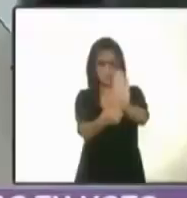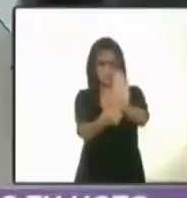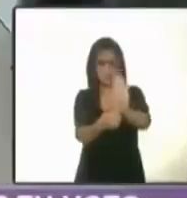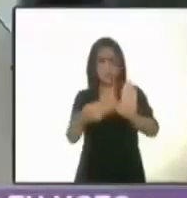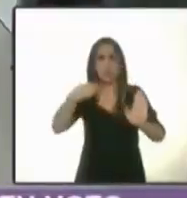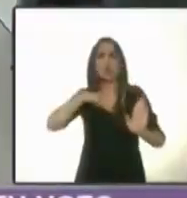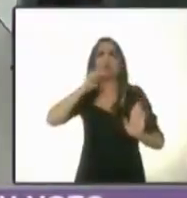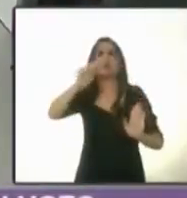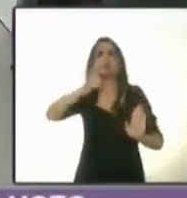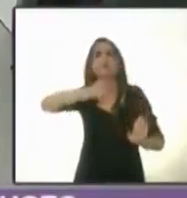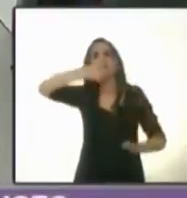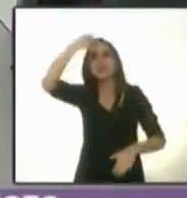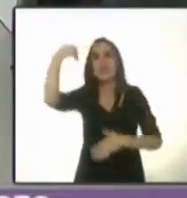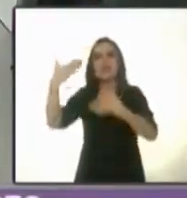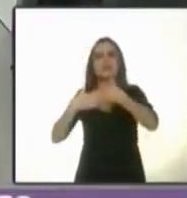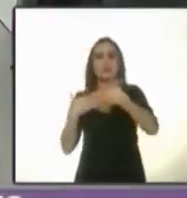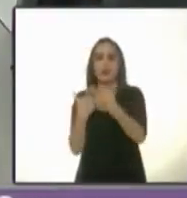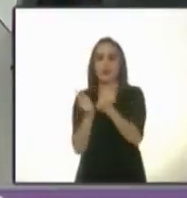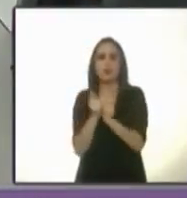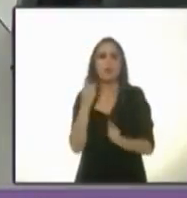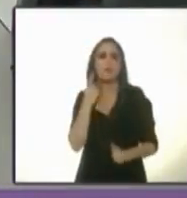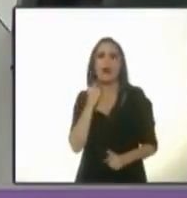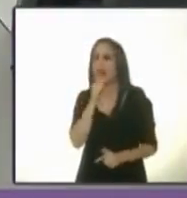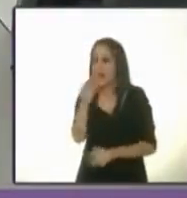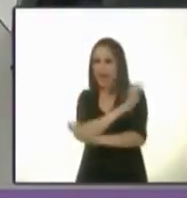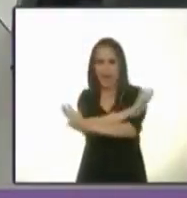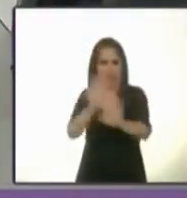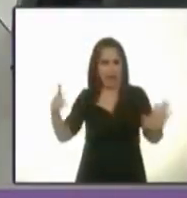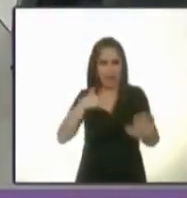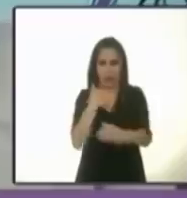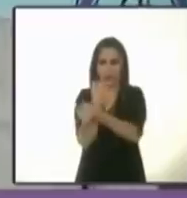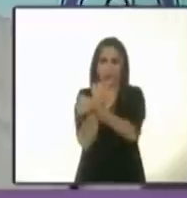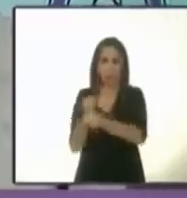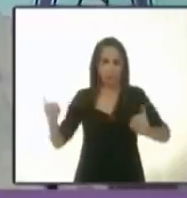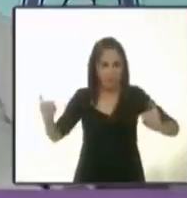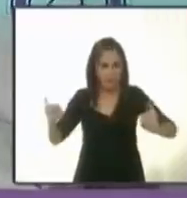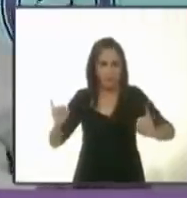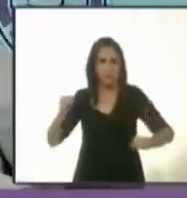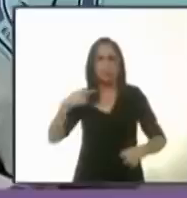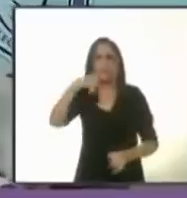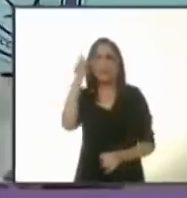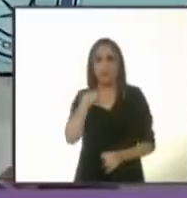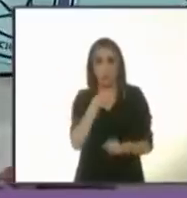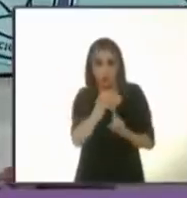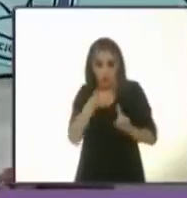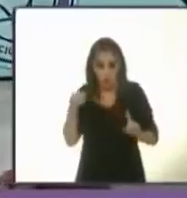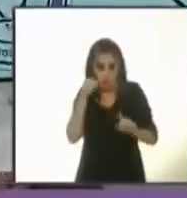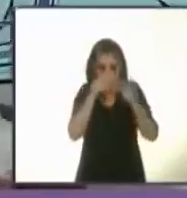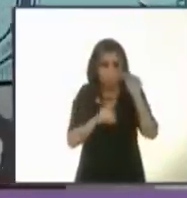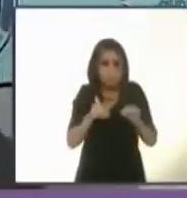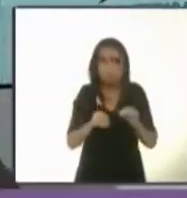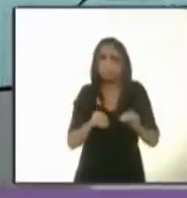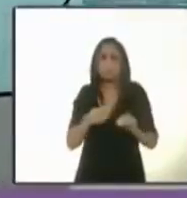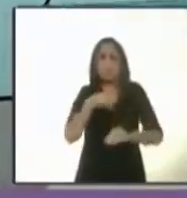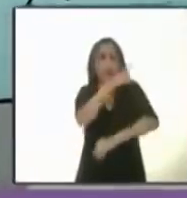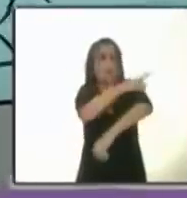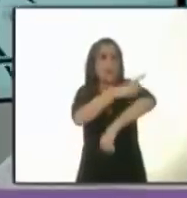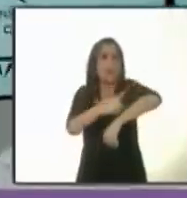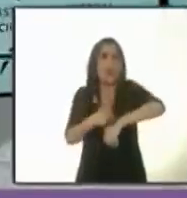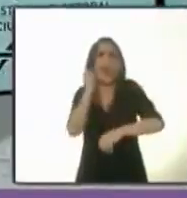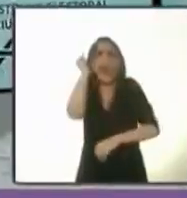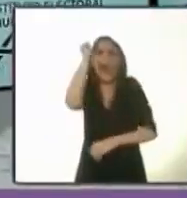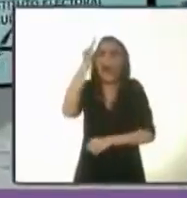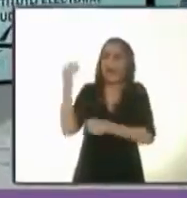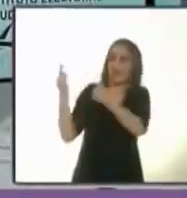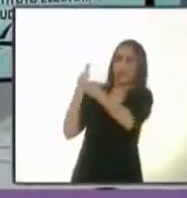Soy una candidata sin partido, una candidata que no trae una estructura, que no trae delegaciones atrás de mí,